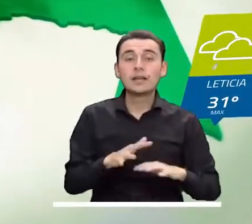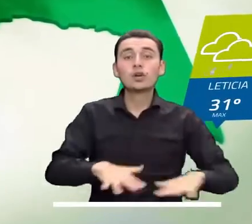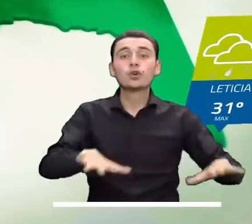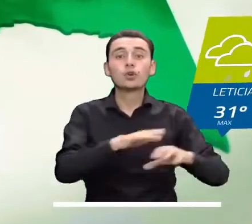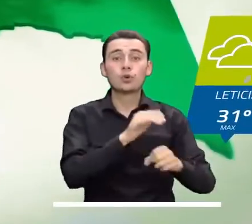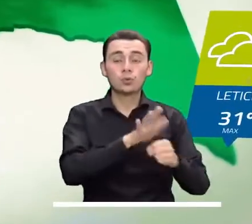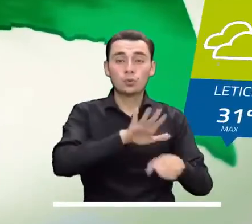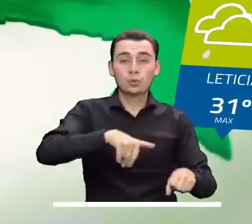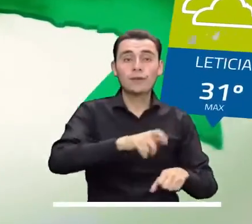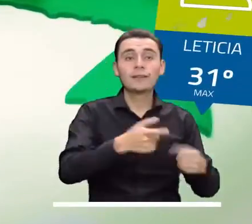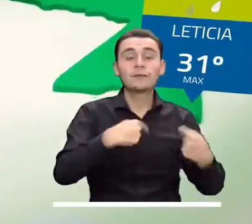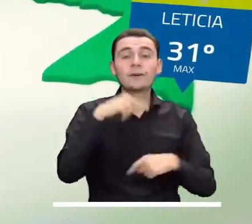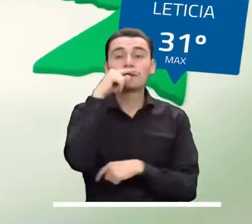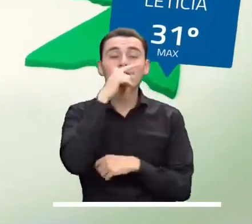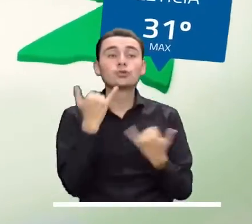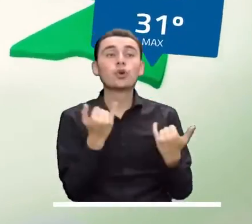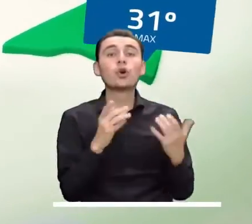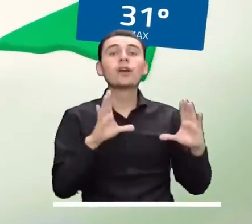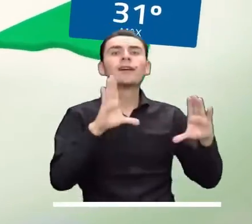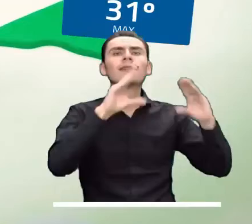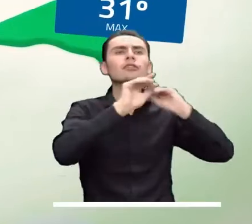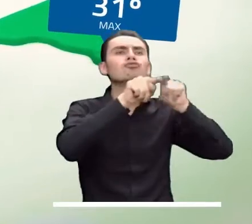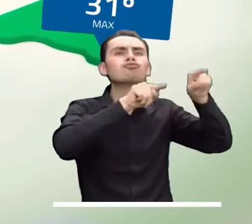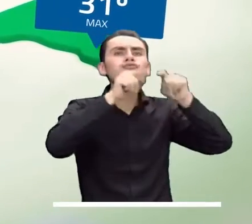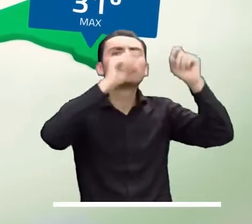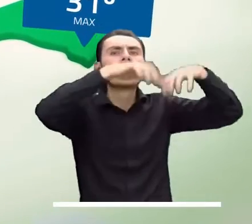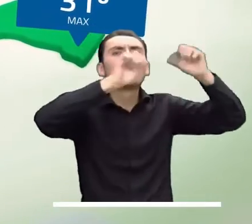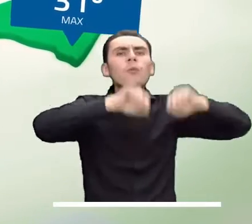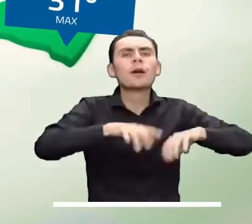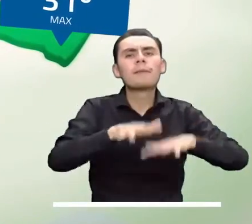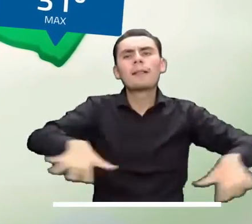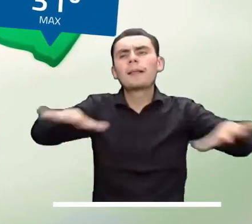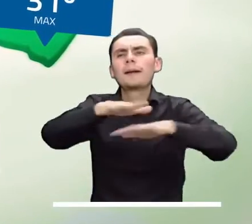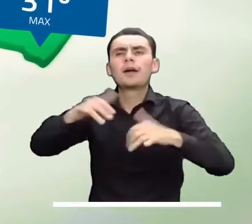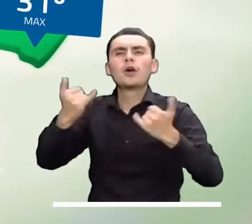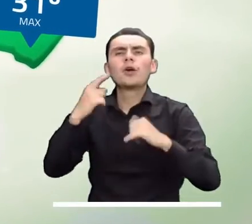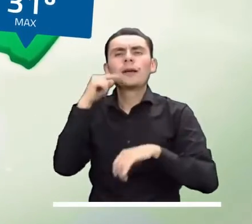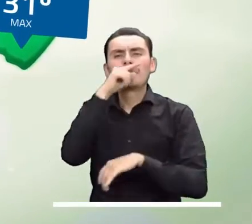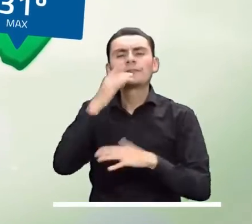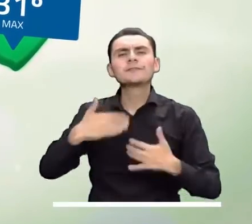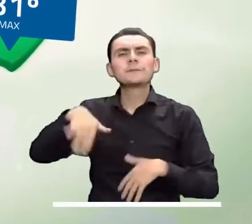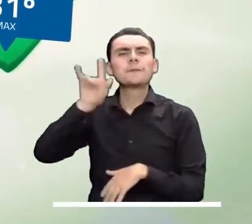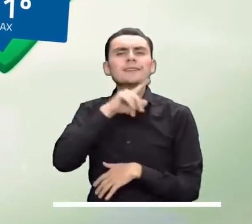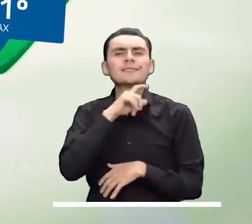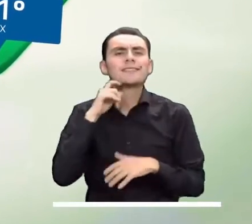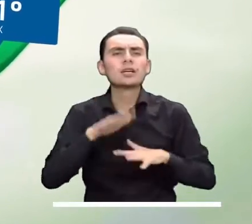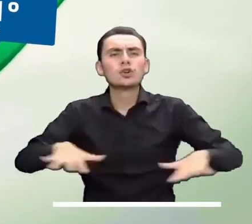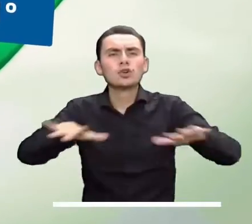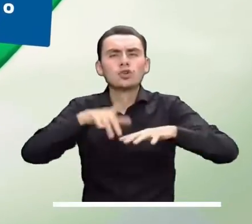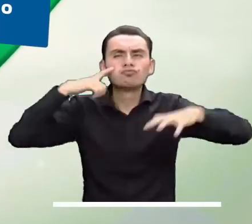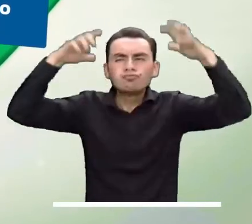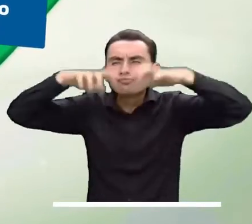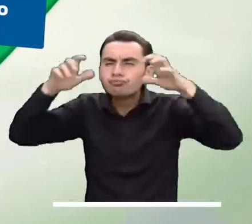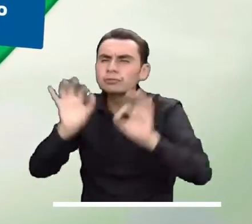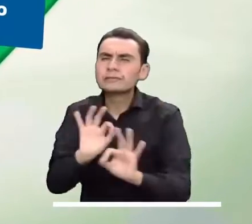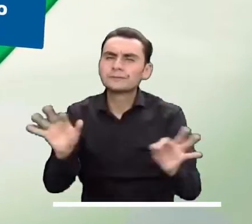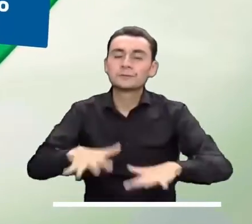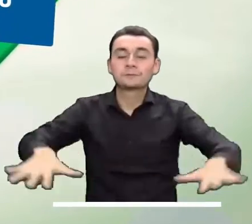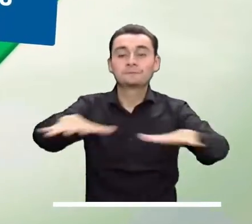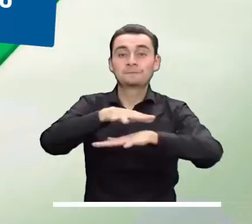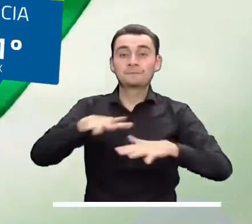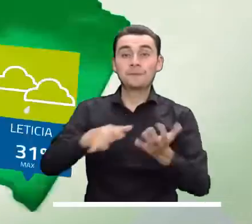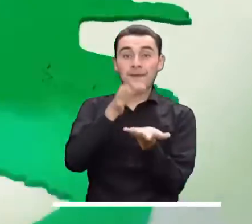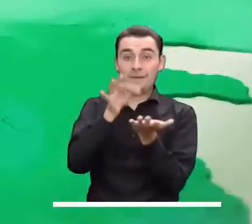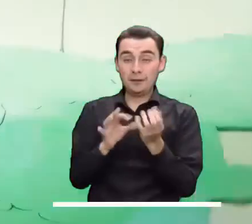colombiana, que durante las horas de la tarde podría registrar lluvias y posibles descargas en Guaviare, Caquetá, Putumayo,